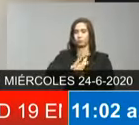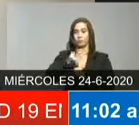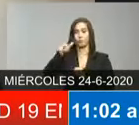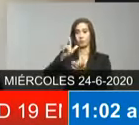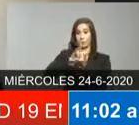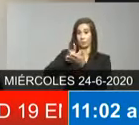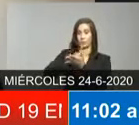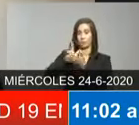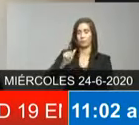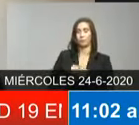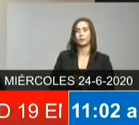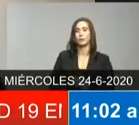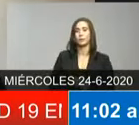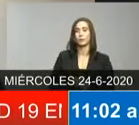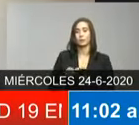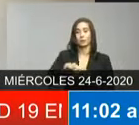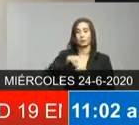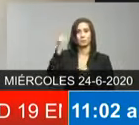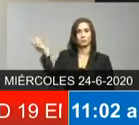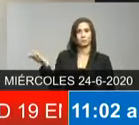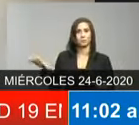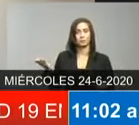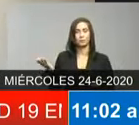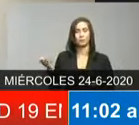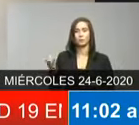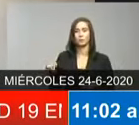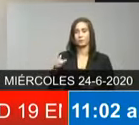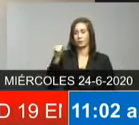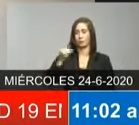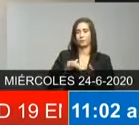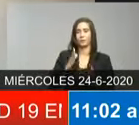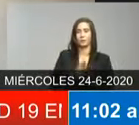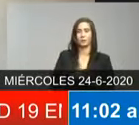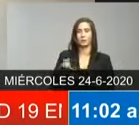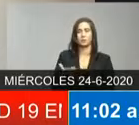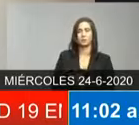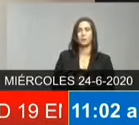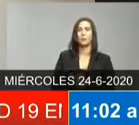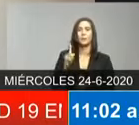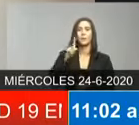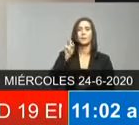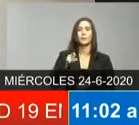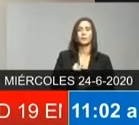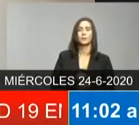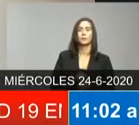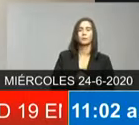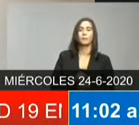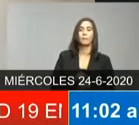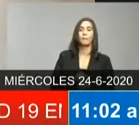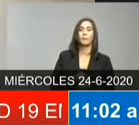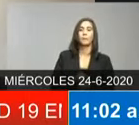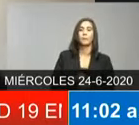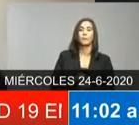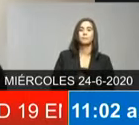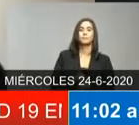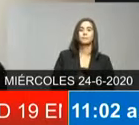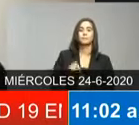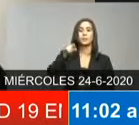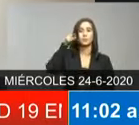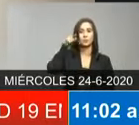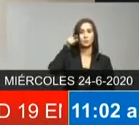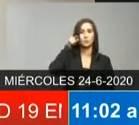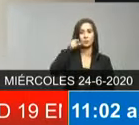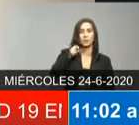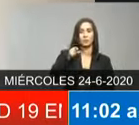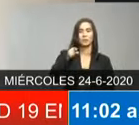nos gustaría saber por razones psicológicas si usted tomaría en cuenta del 1